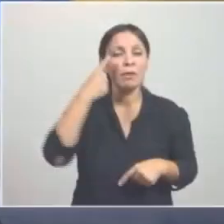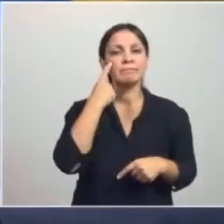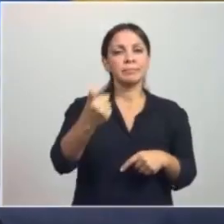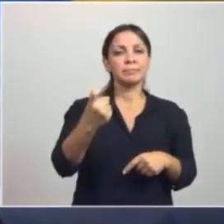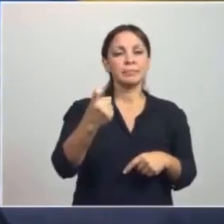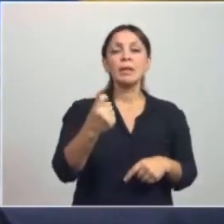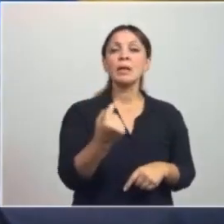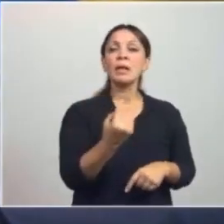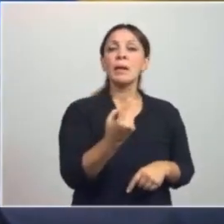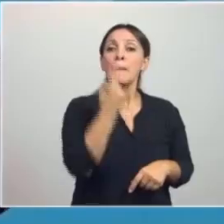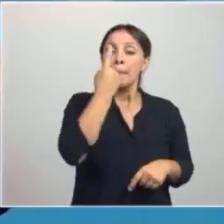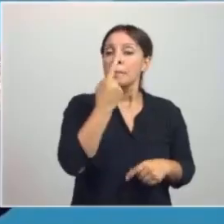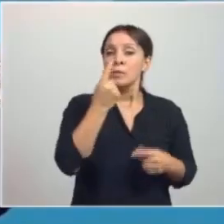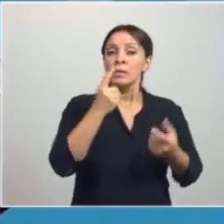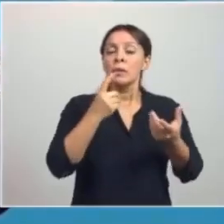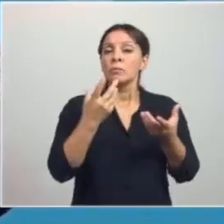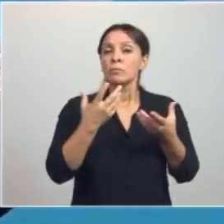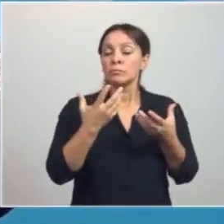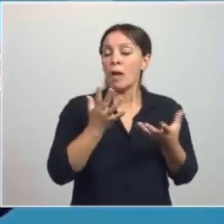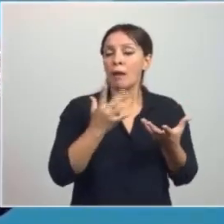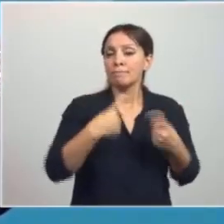Un peso de inversión pública